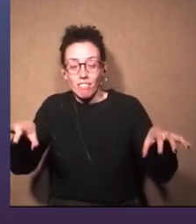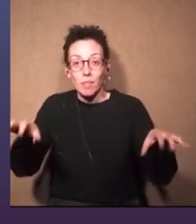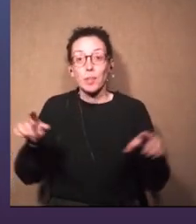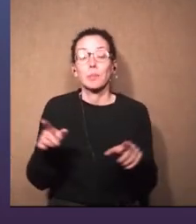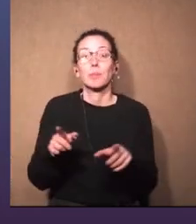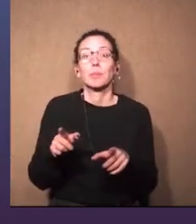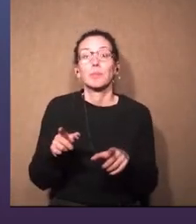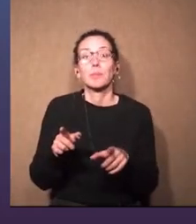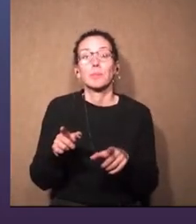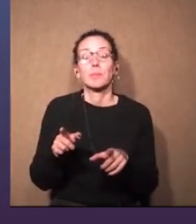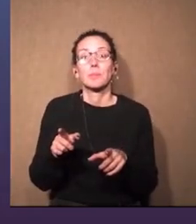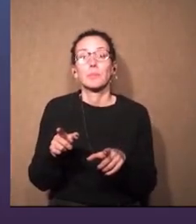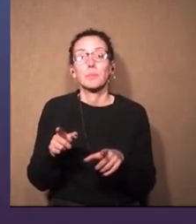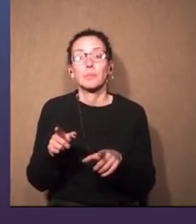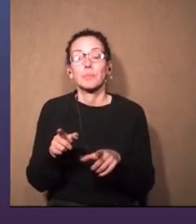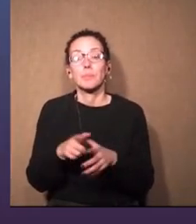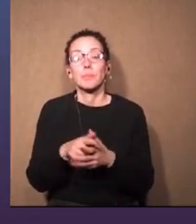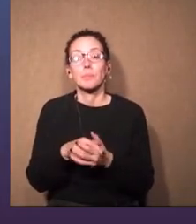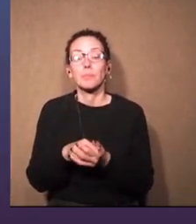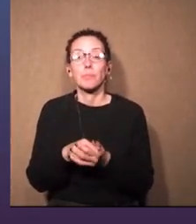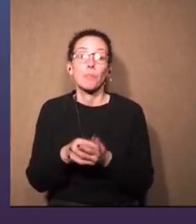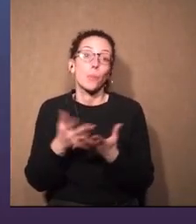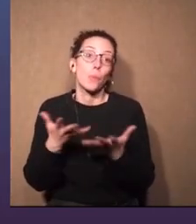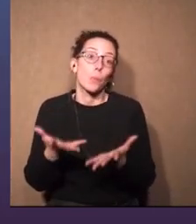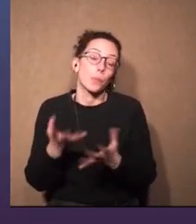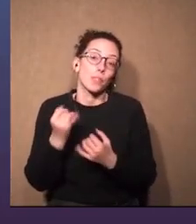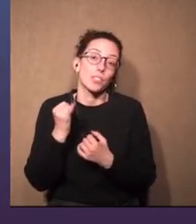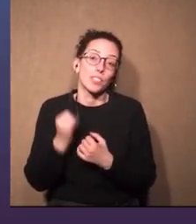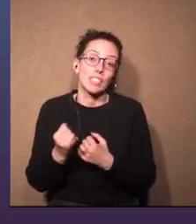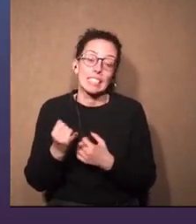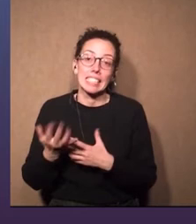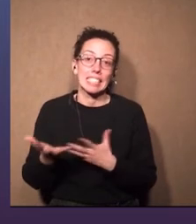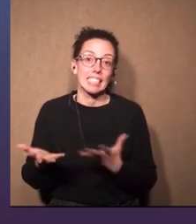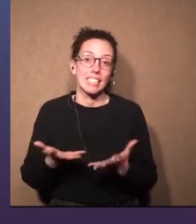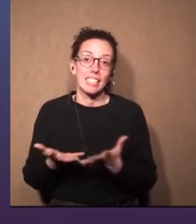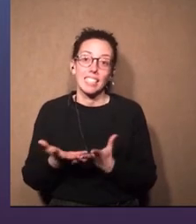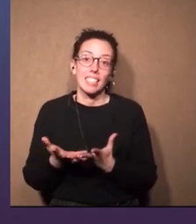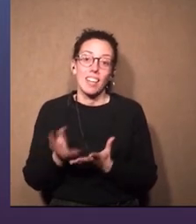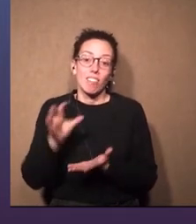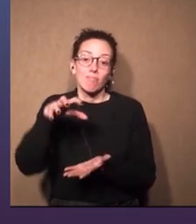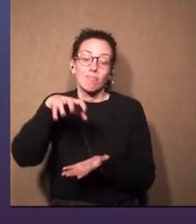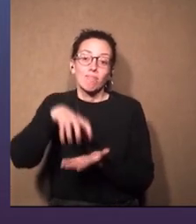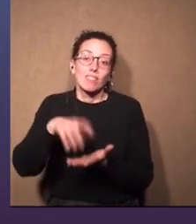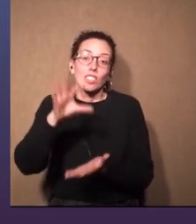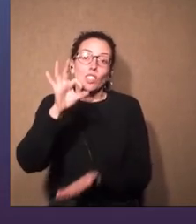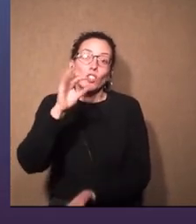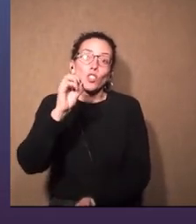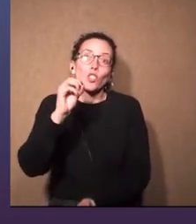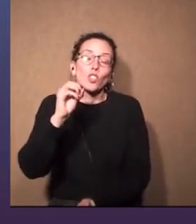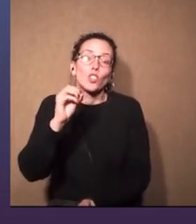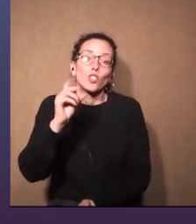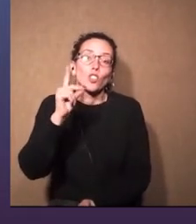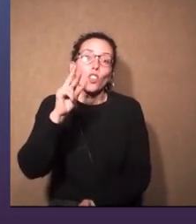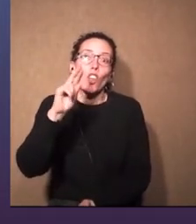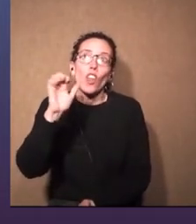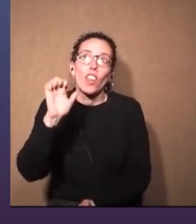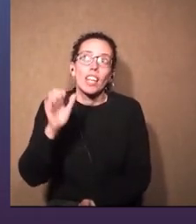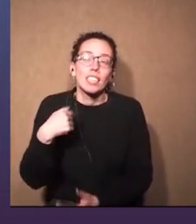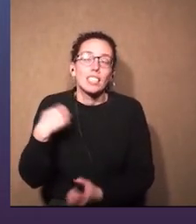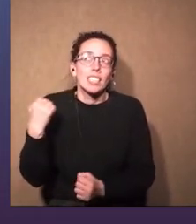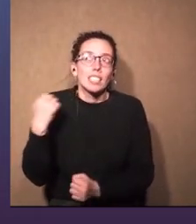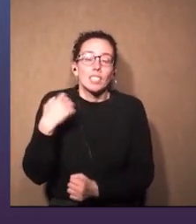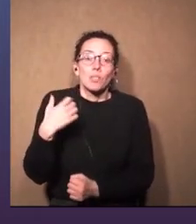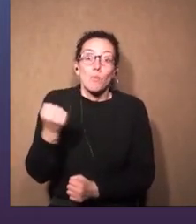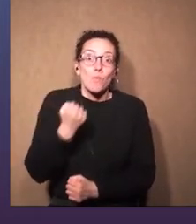y y bueno sí es el auditorio es intenso